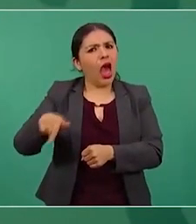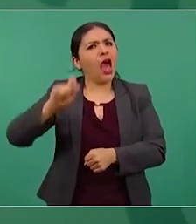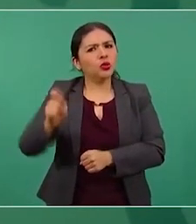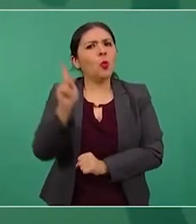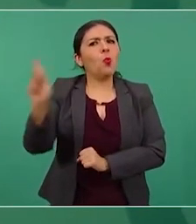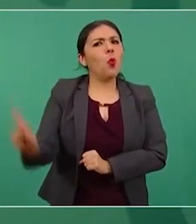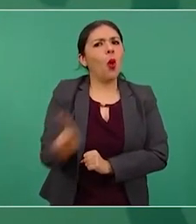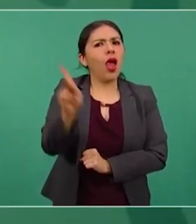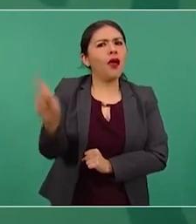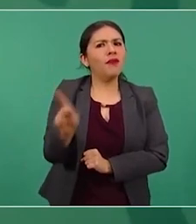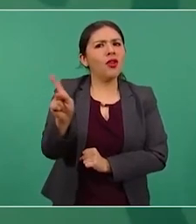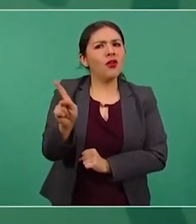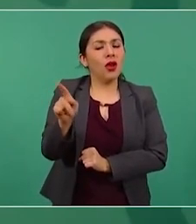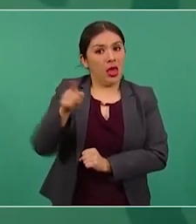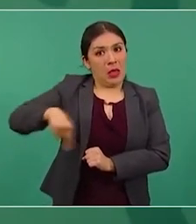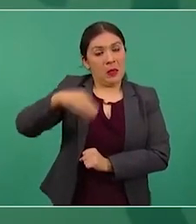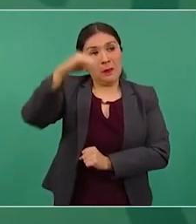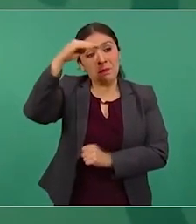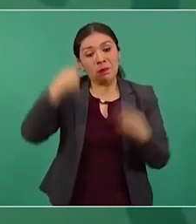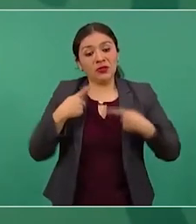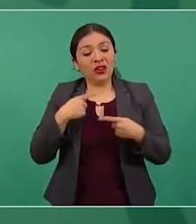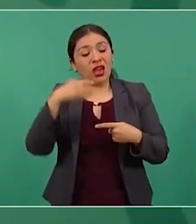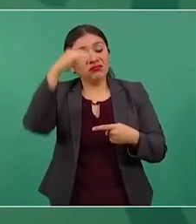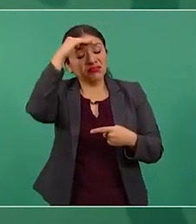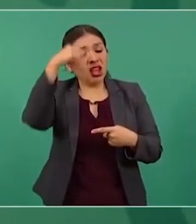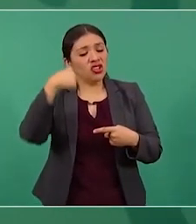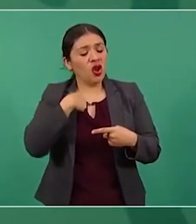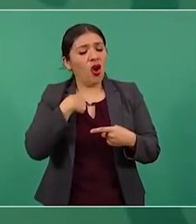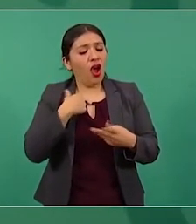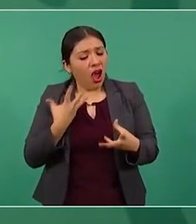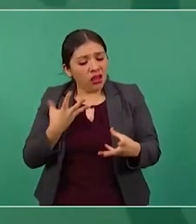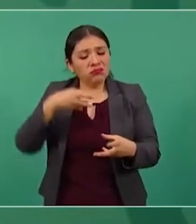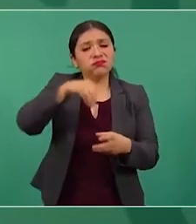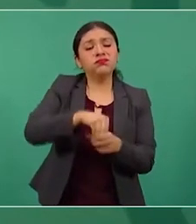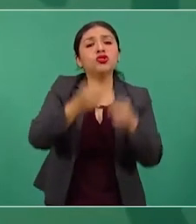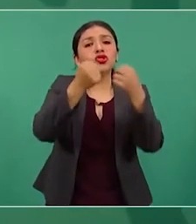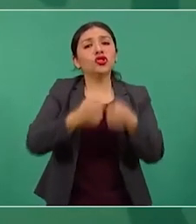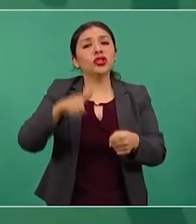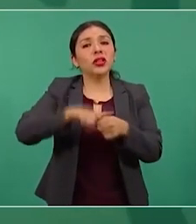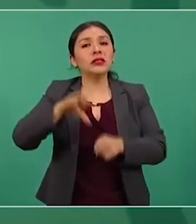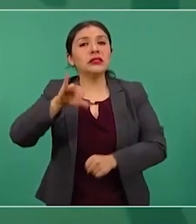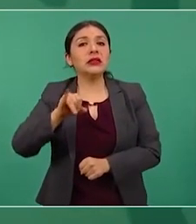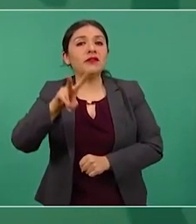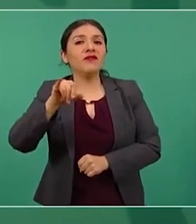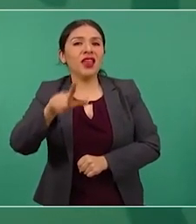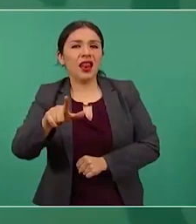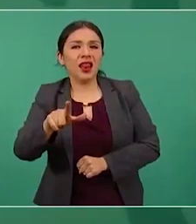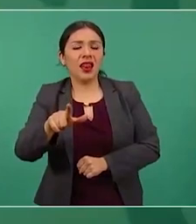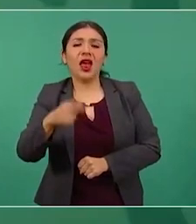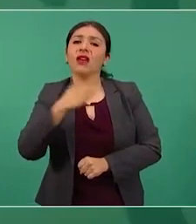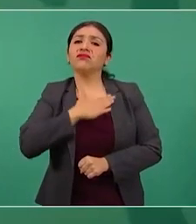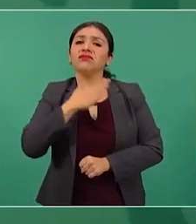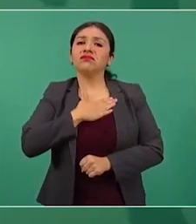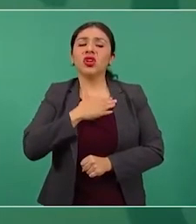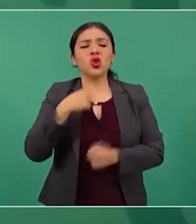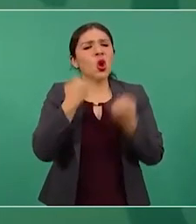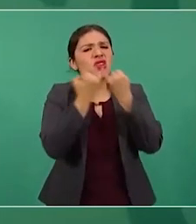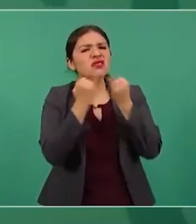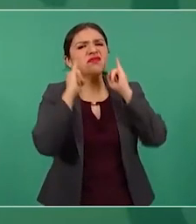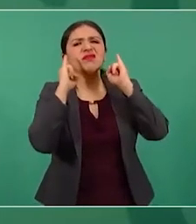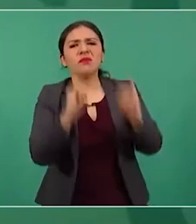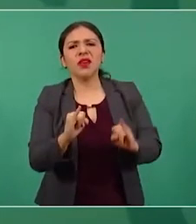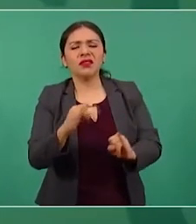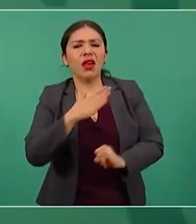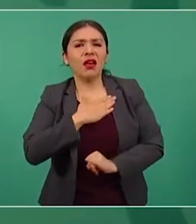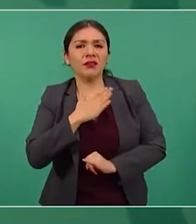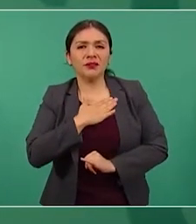autonombraron como miembros de la sociedad civil o se declararon independientes,